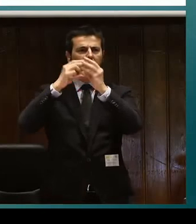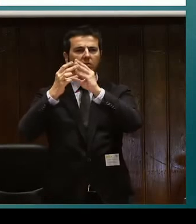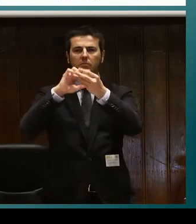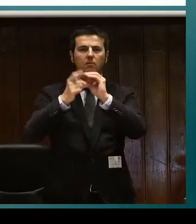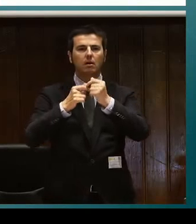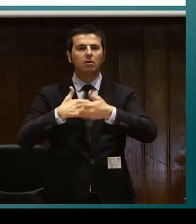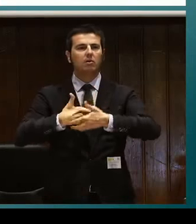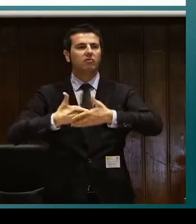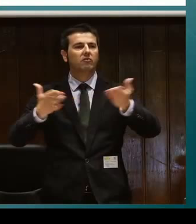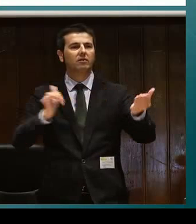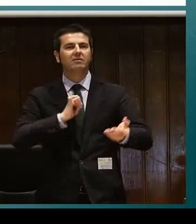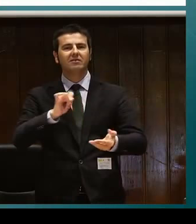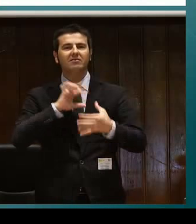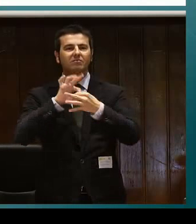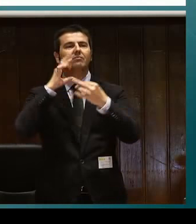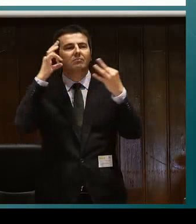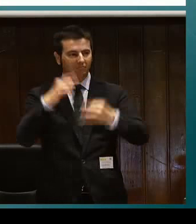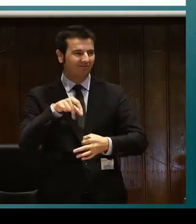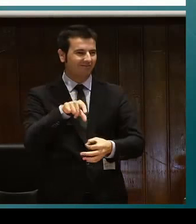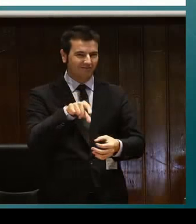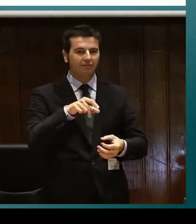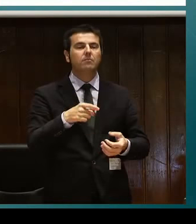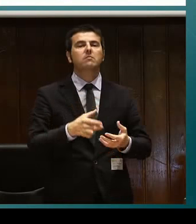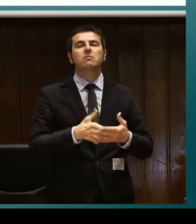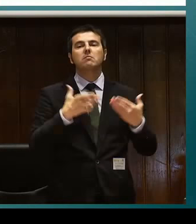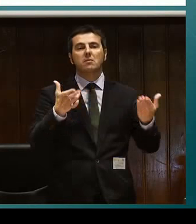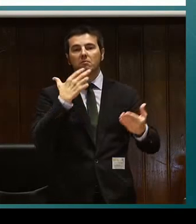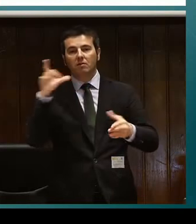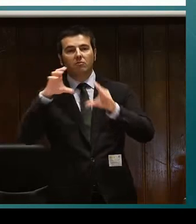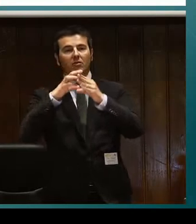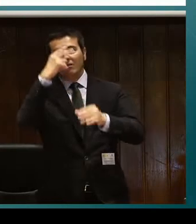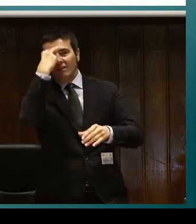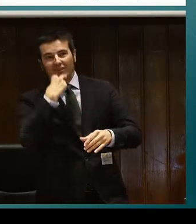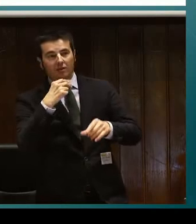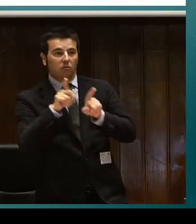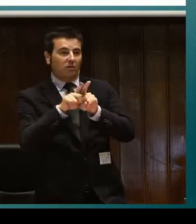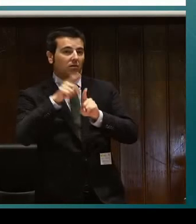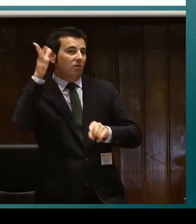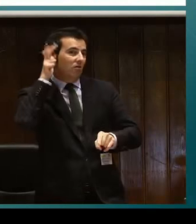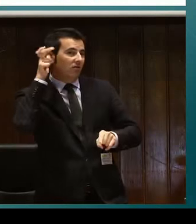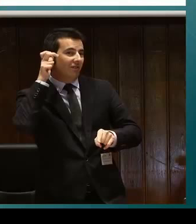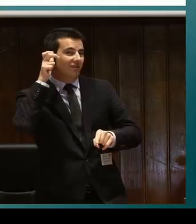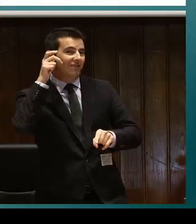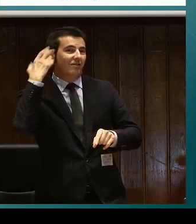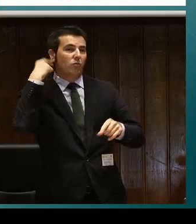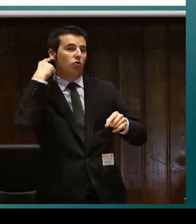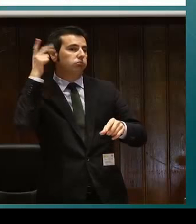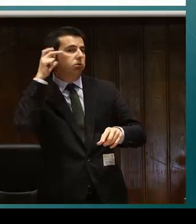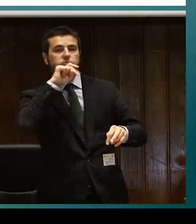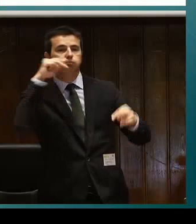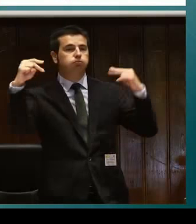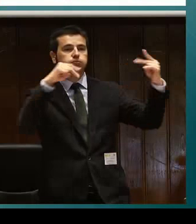Mientras que dentro de la comunidad de personas sordociegas se encuentra con personas con las que comparte una identidad donde se siente a gusto.